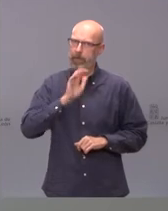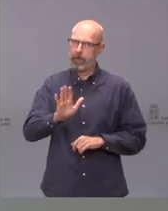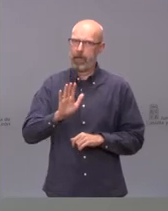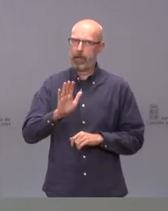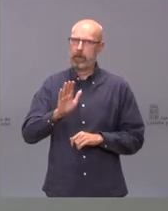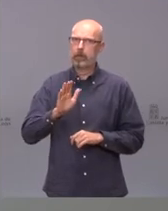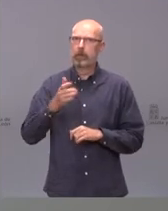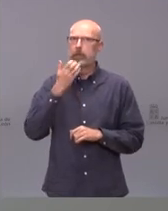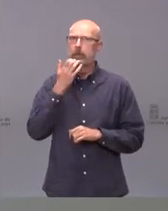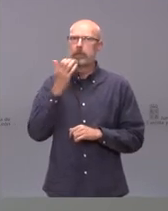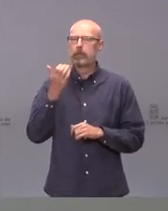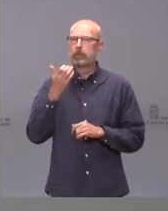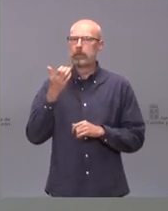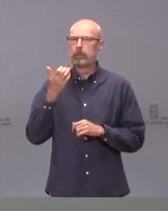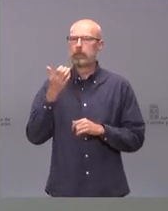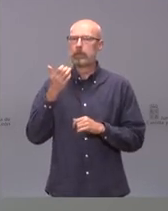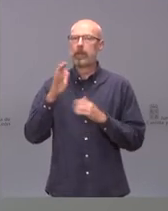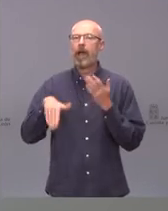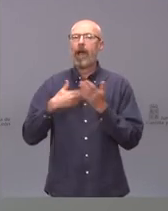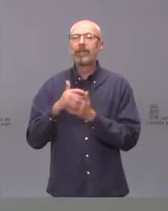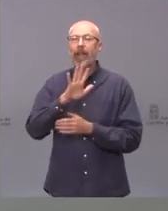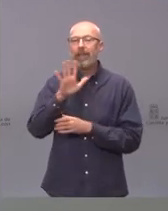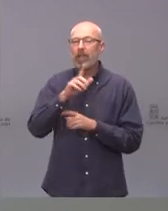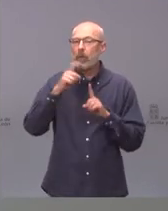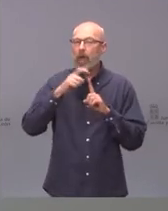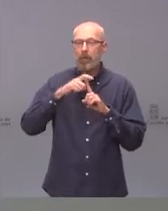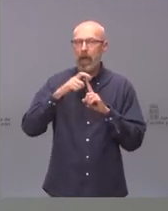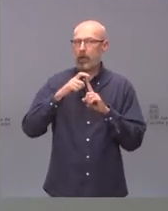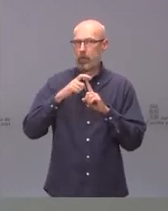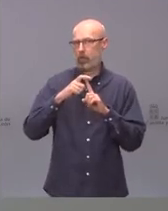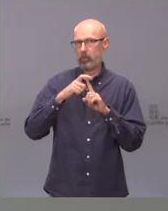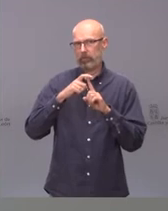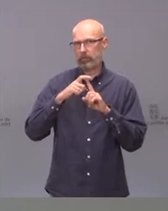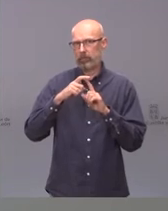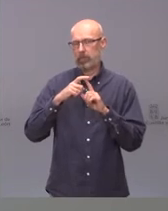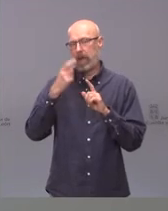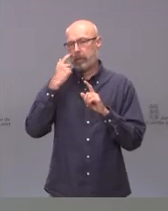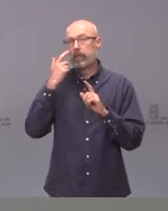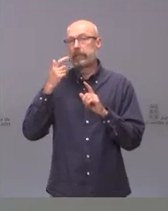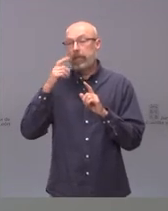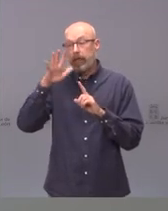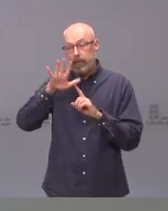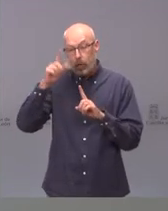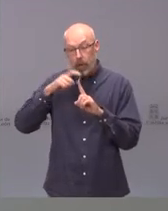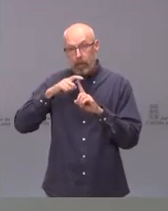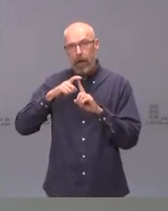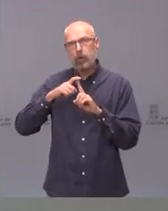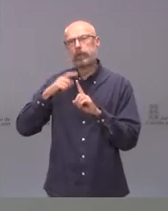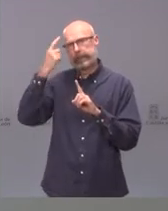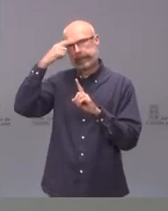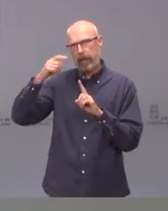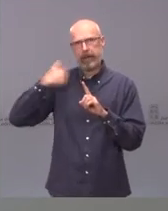confrontados a la segunda dosis hasta el 5 de mayo y desde luego esperamos para esa fecha saber claramente cuál es la posición